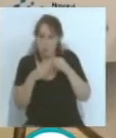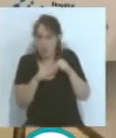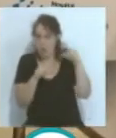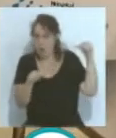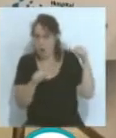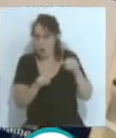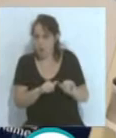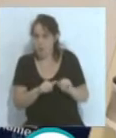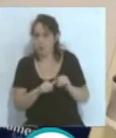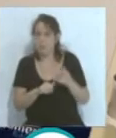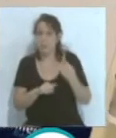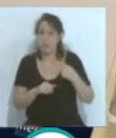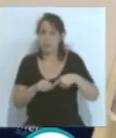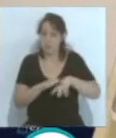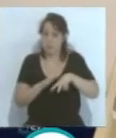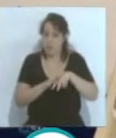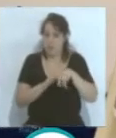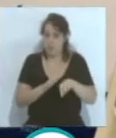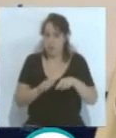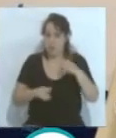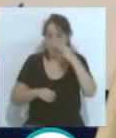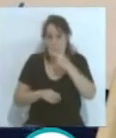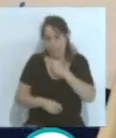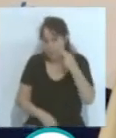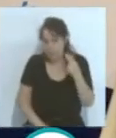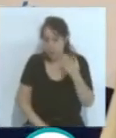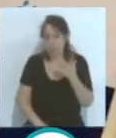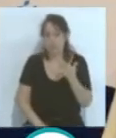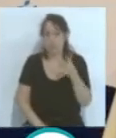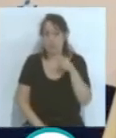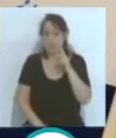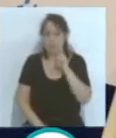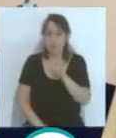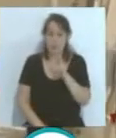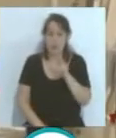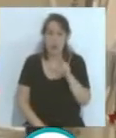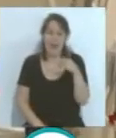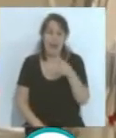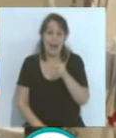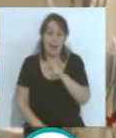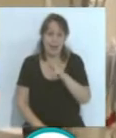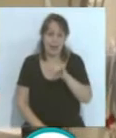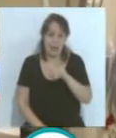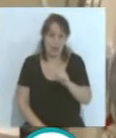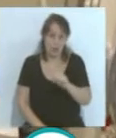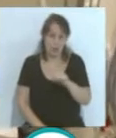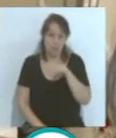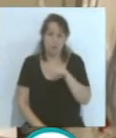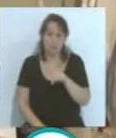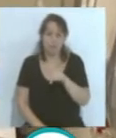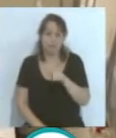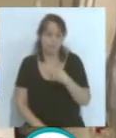Aparte son futbolistas que también comprometidos, como es el caso, aquí vemos a Yonan de Garrido. La alegría que me da ver a